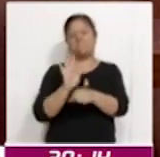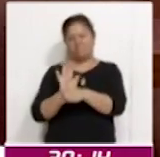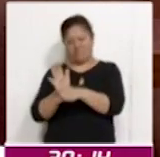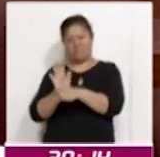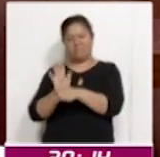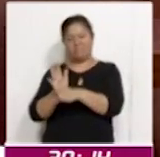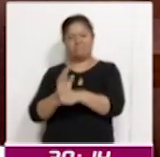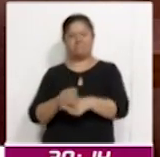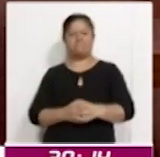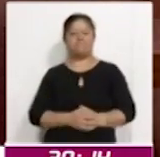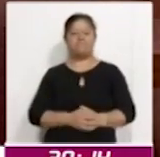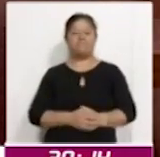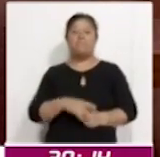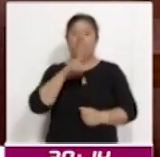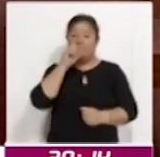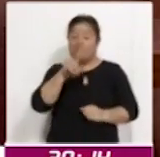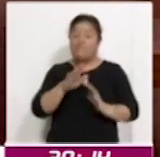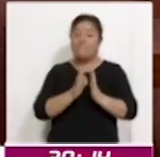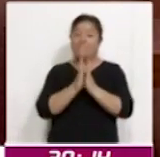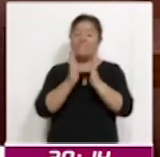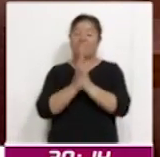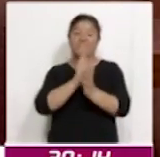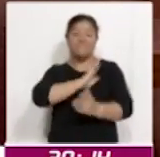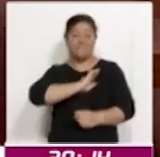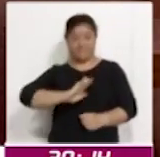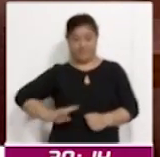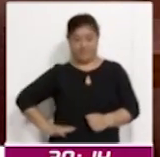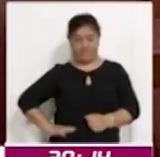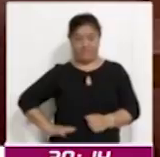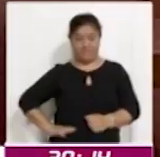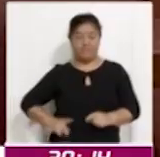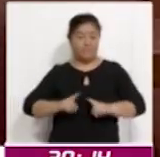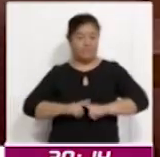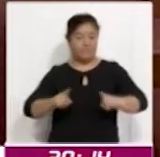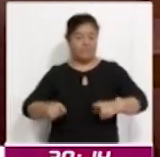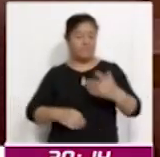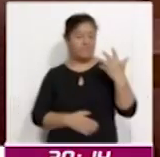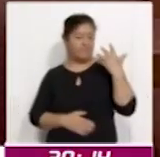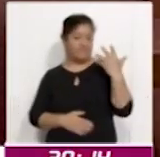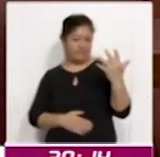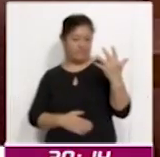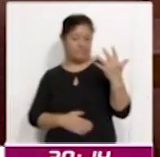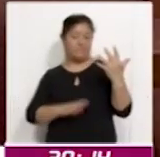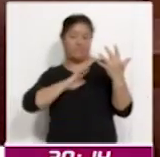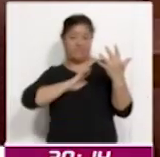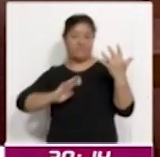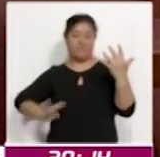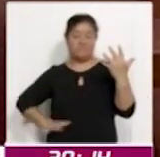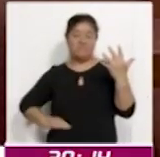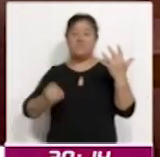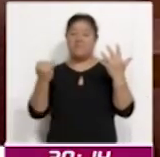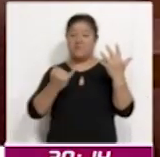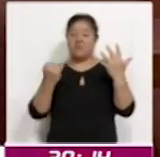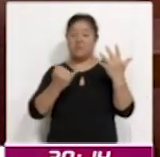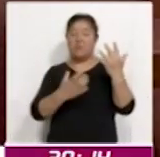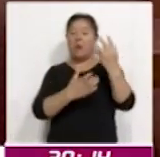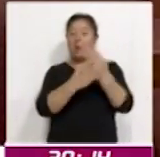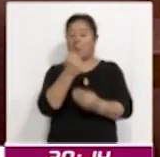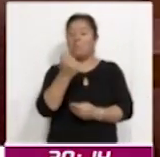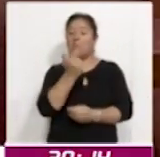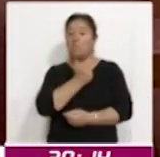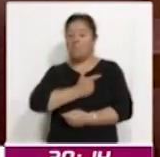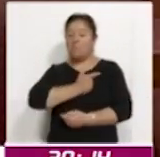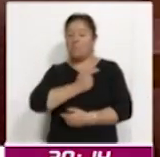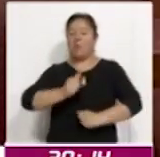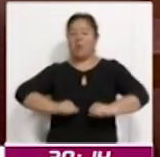compartirles que también participan los municipios, ¿no? Cinco municipios se sumaron a las actividades